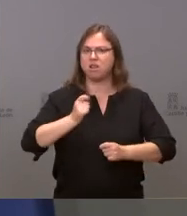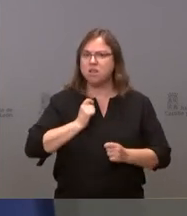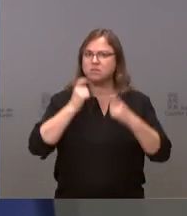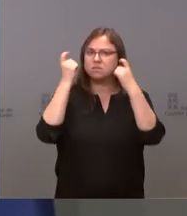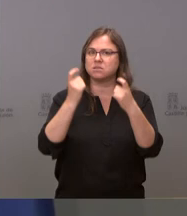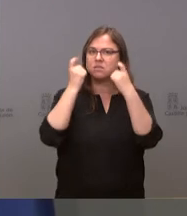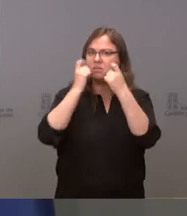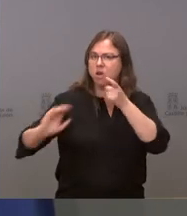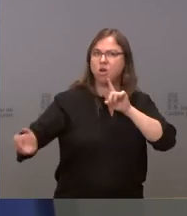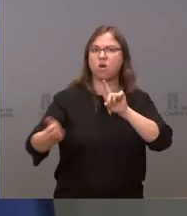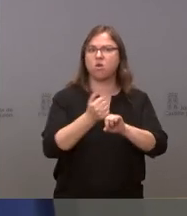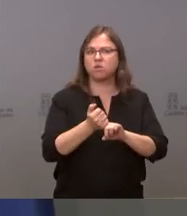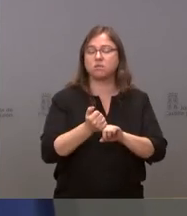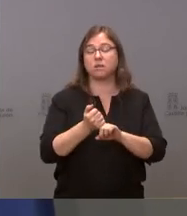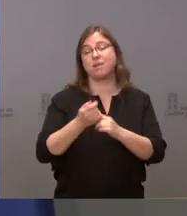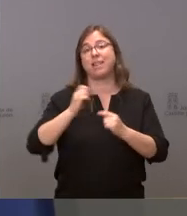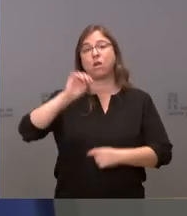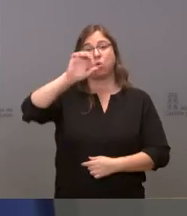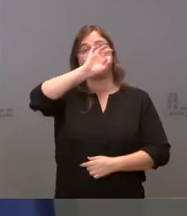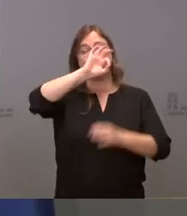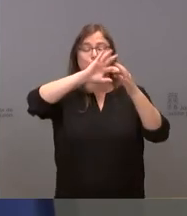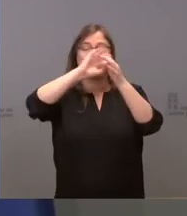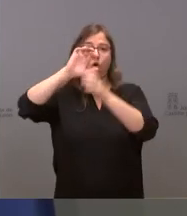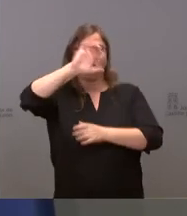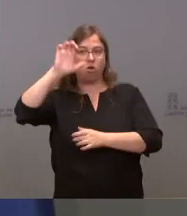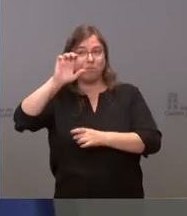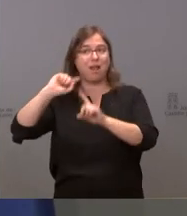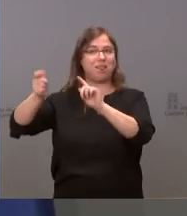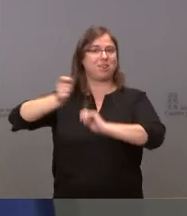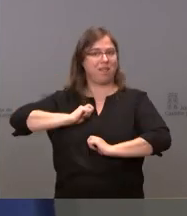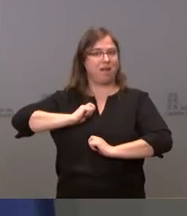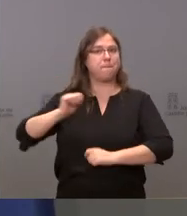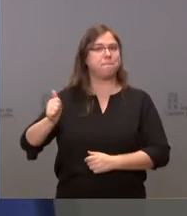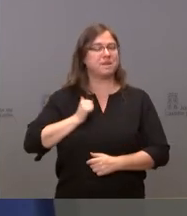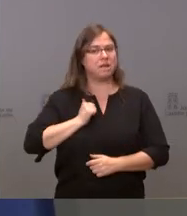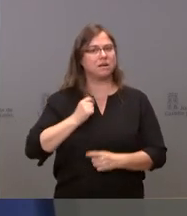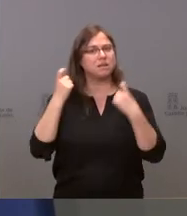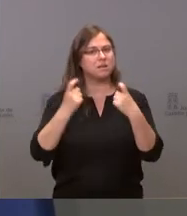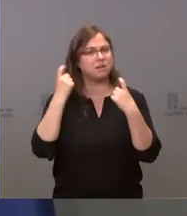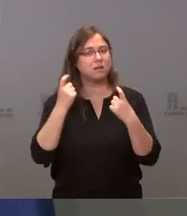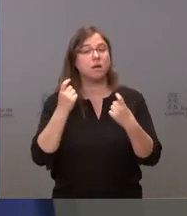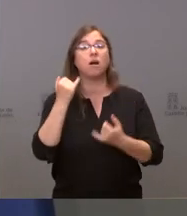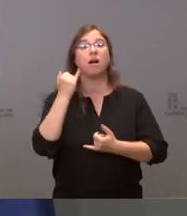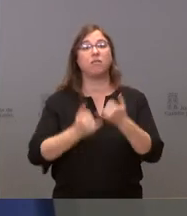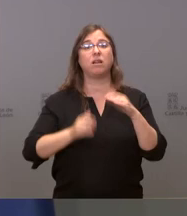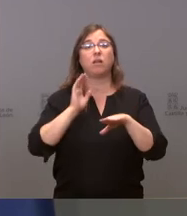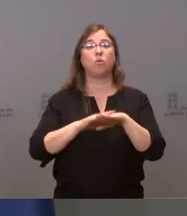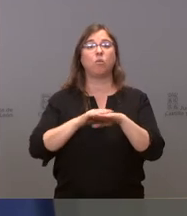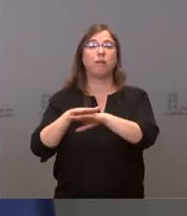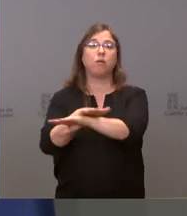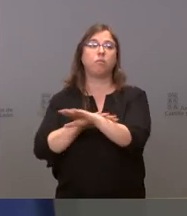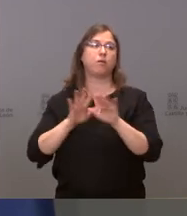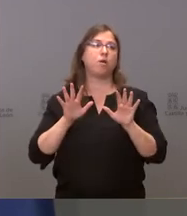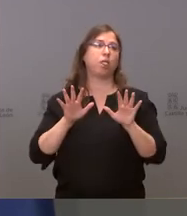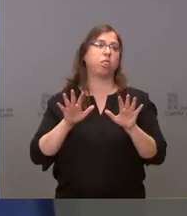trabajo conseguir de la Unión Europea y sería una lástima que la pasividad del Gobierno, la inacción del